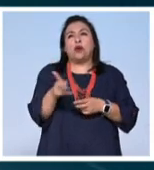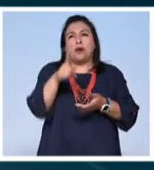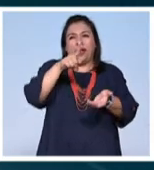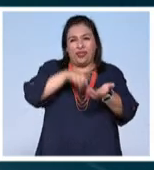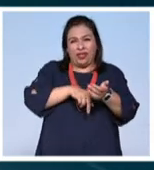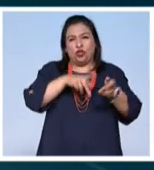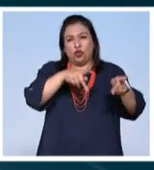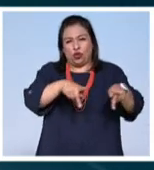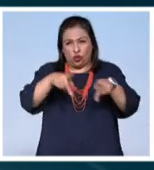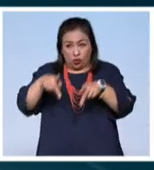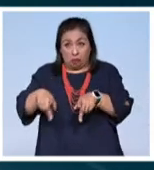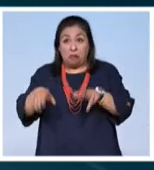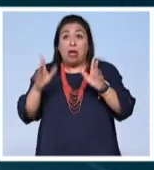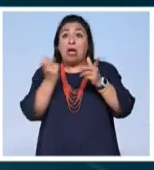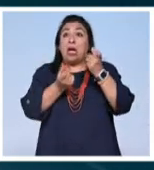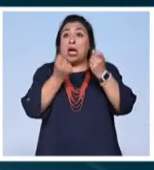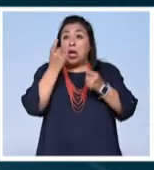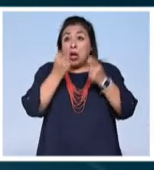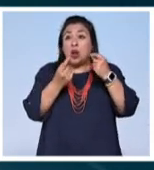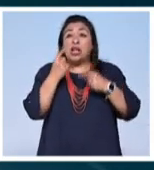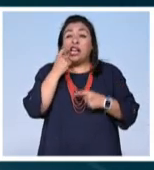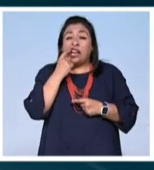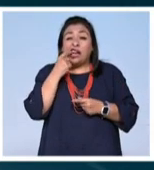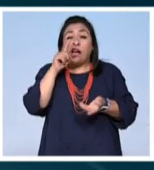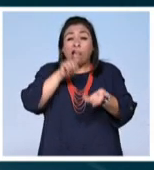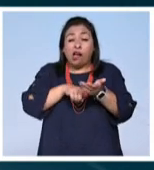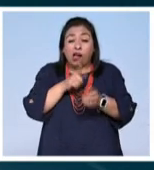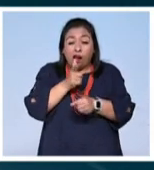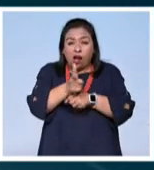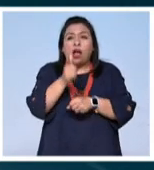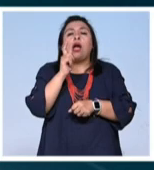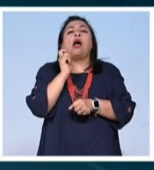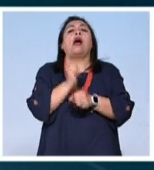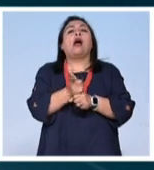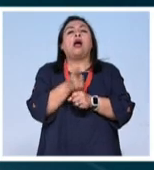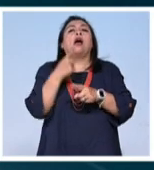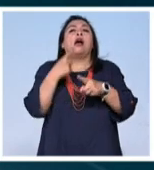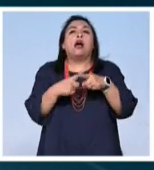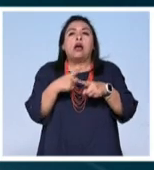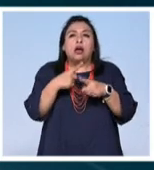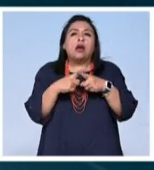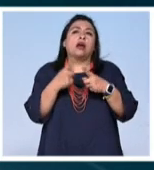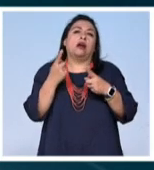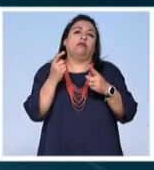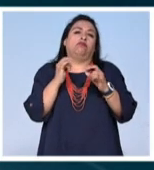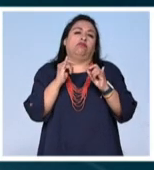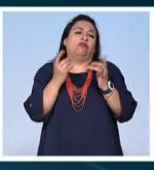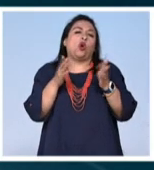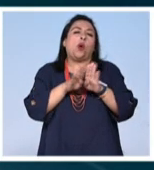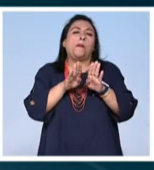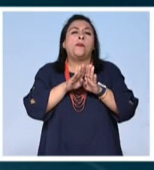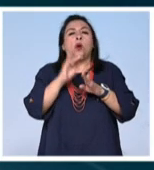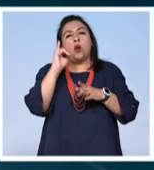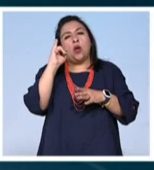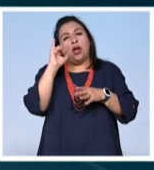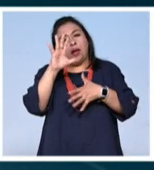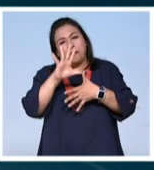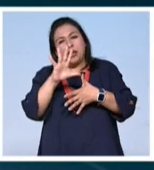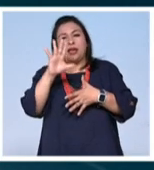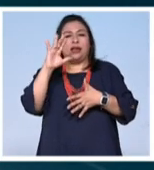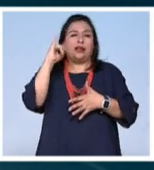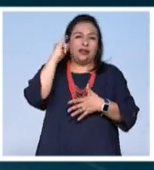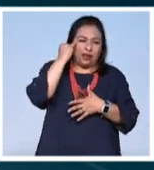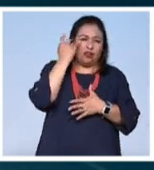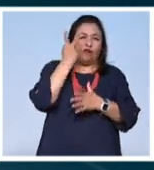interior de la tumba. Algunas de las piezas dentales encontradas permiten identificar en el lugar a individuos amerindios. Noticias